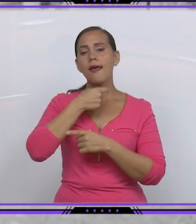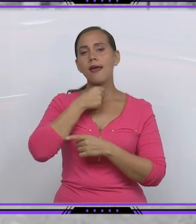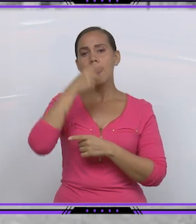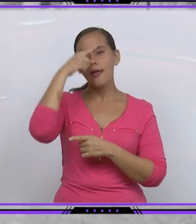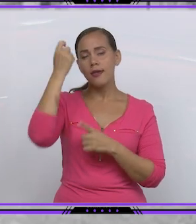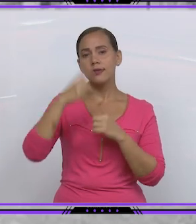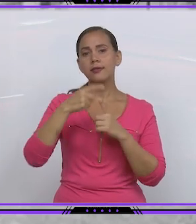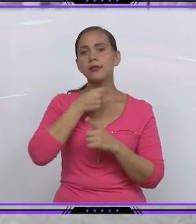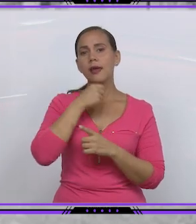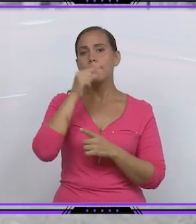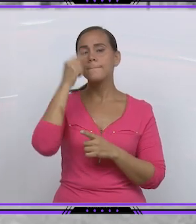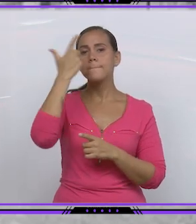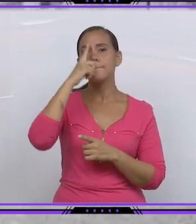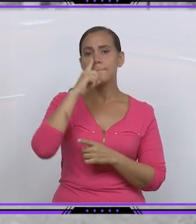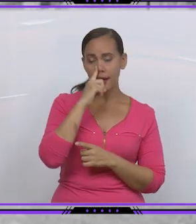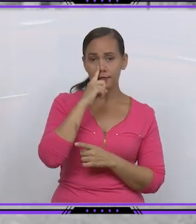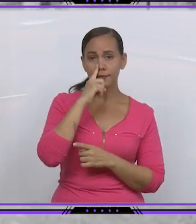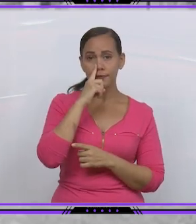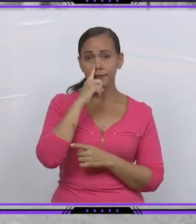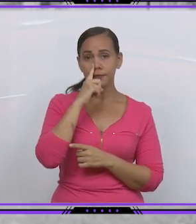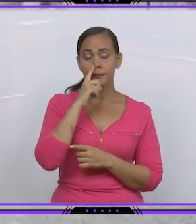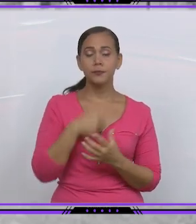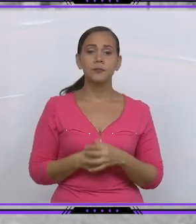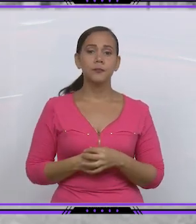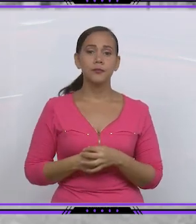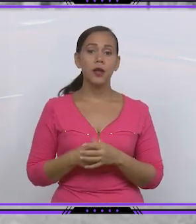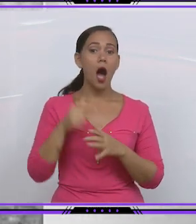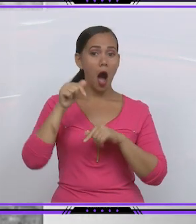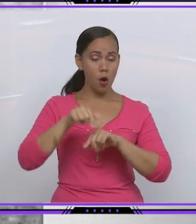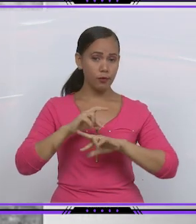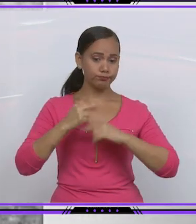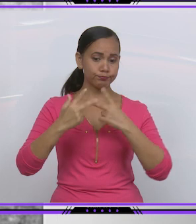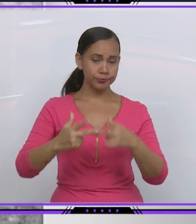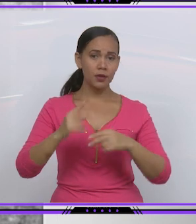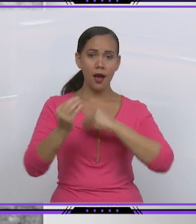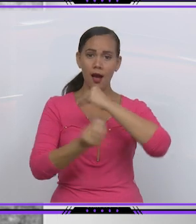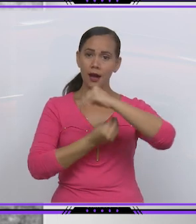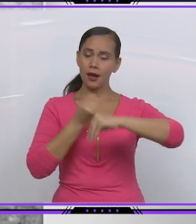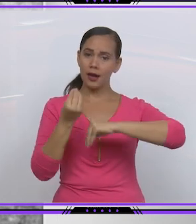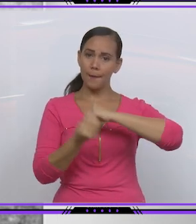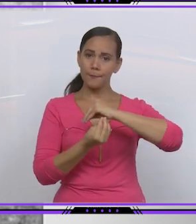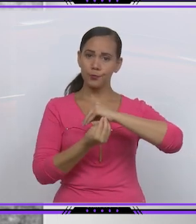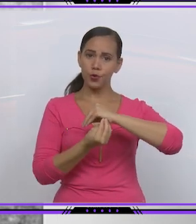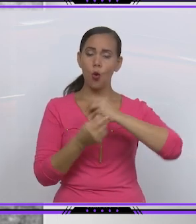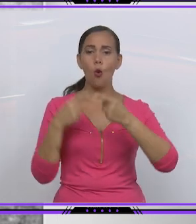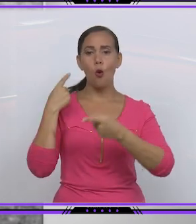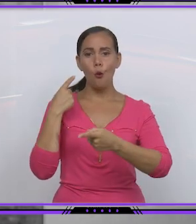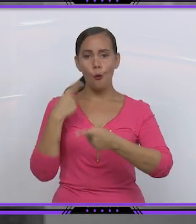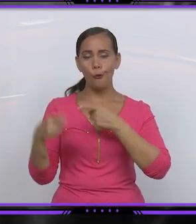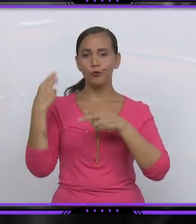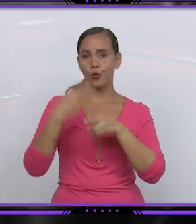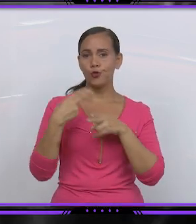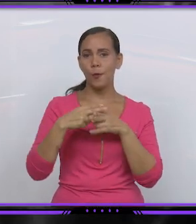civil de Matanzas de ese momento Pedro Esteban y Arranz. Sin embargo pronto optó el apellido de Ambrosio de la Concepción